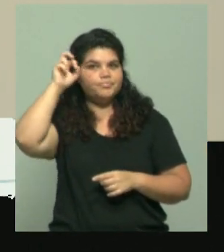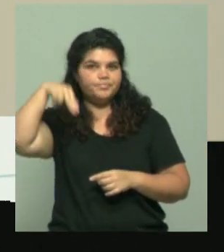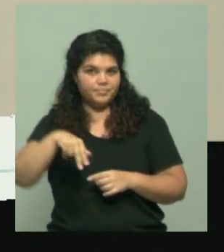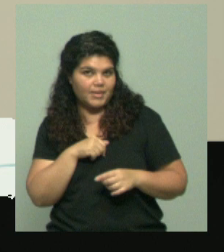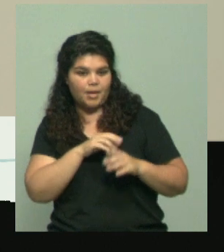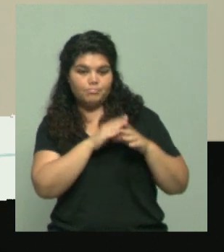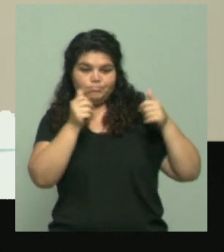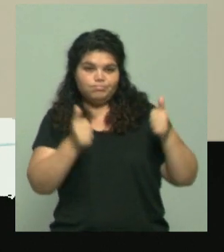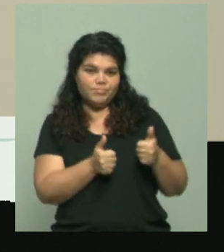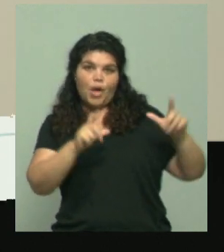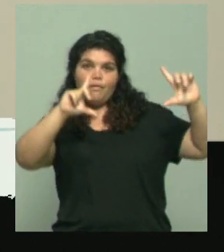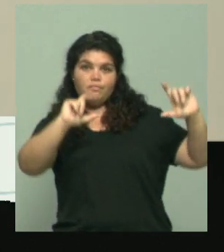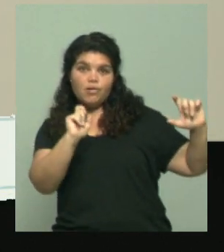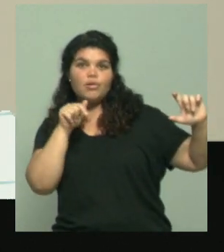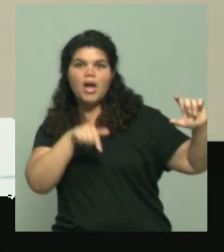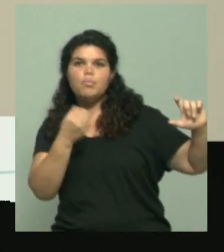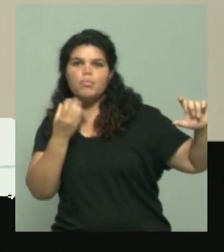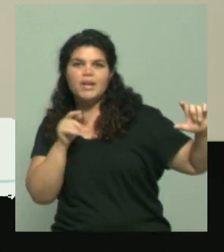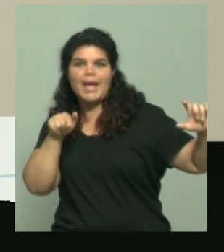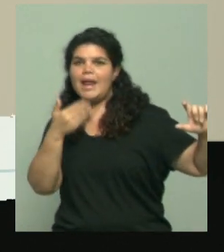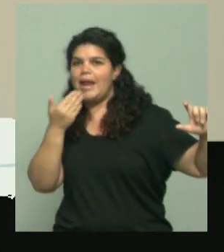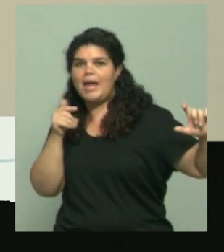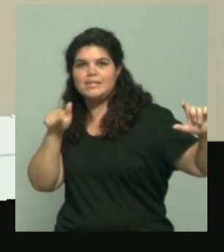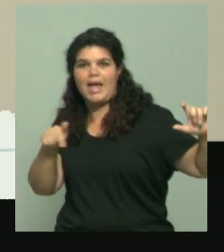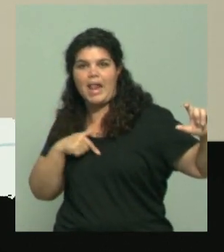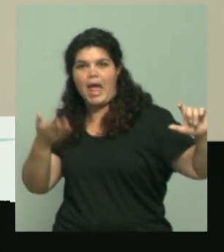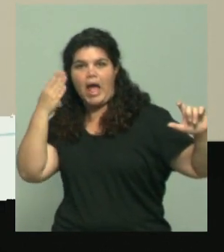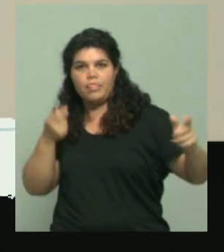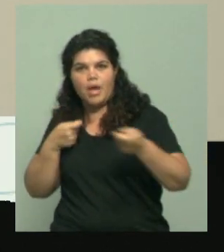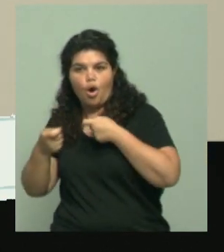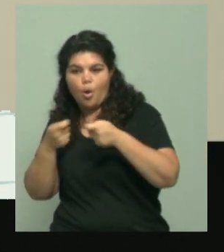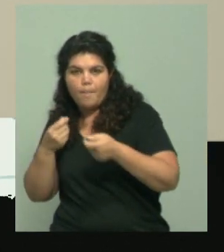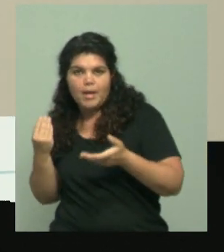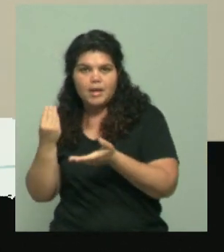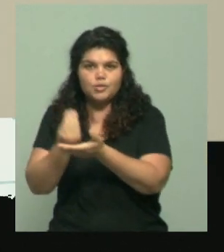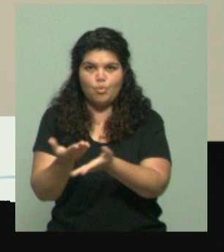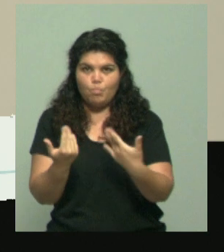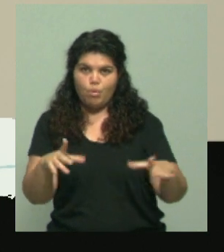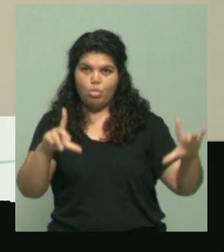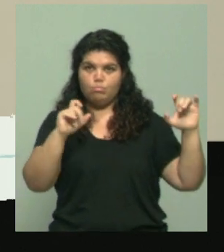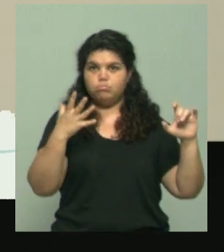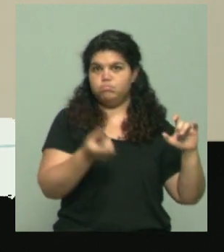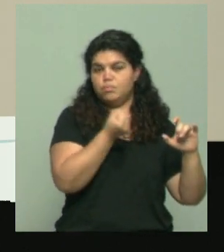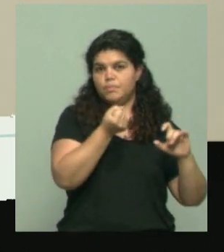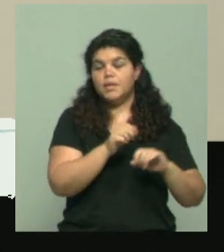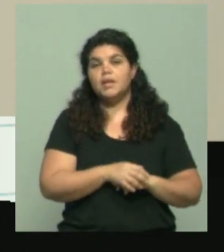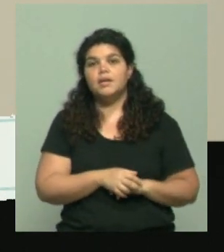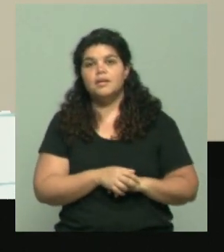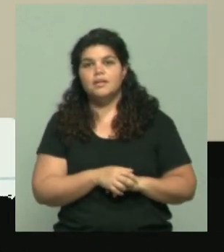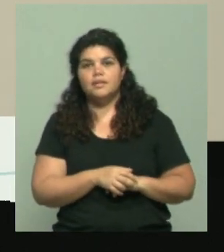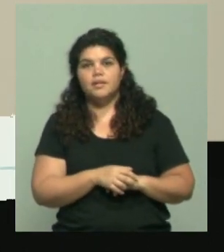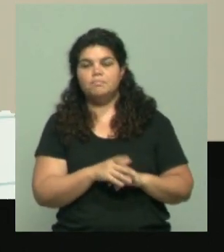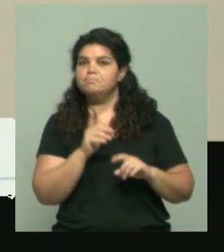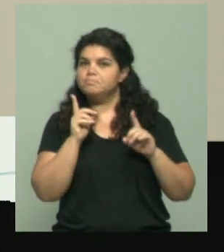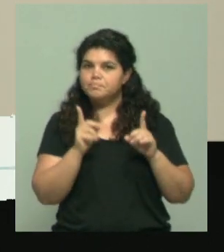si este grado de organicidad que demostró en el primer comunicado vía X es consecuente en